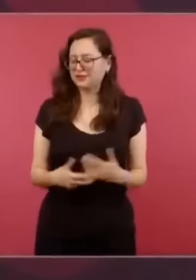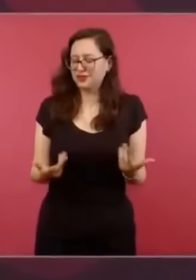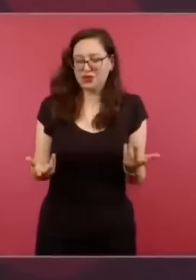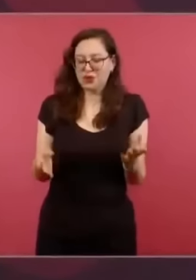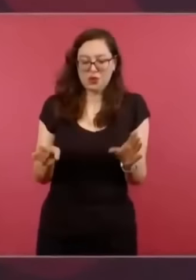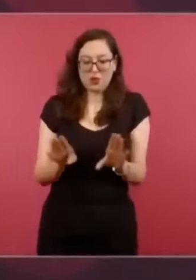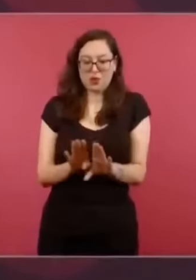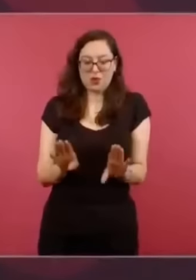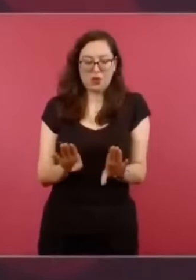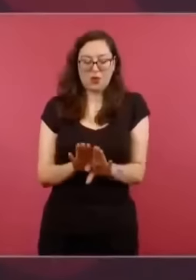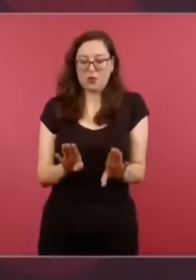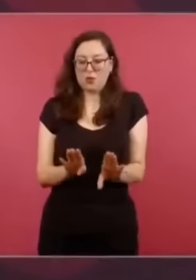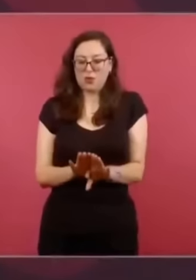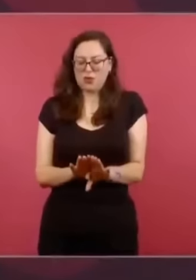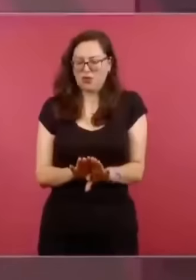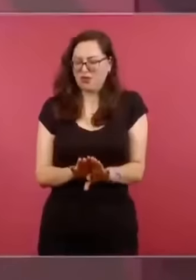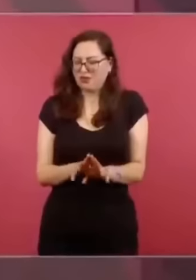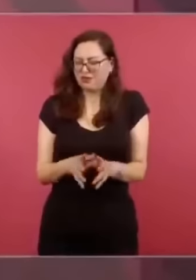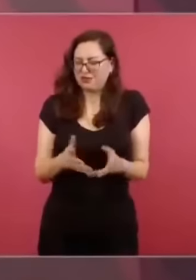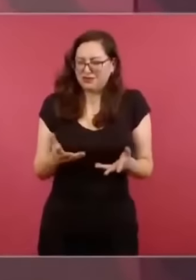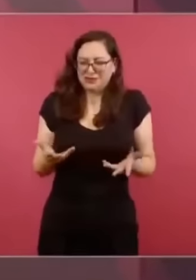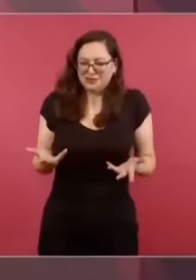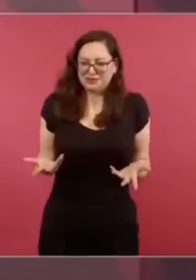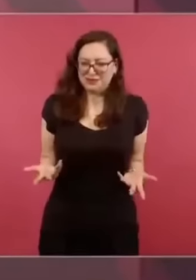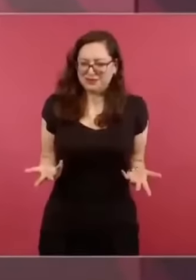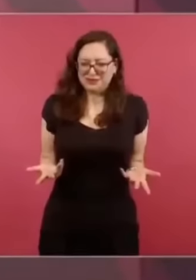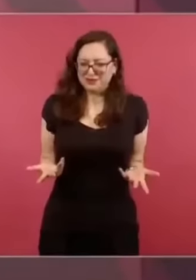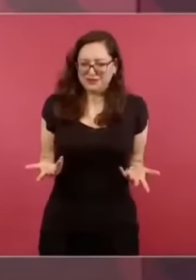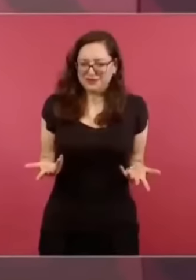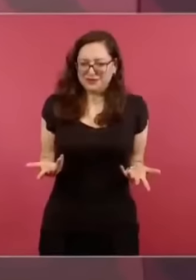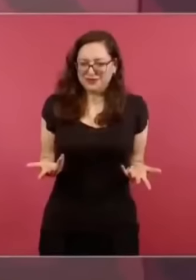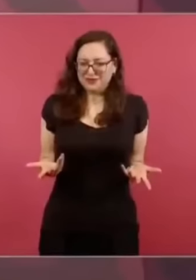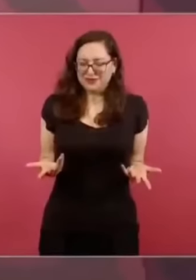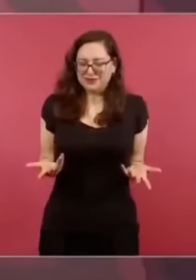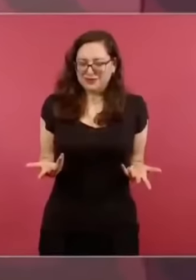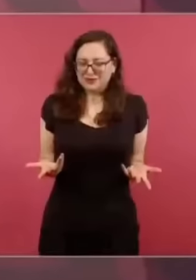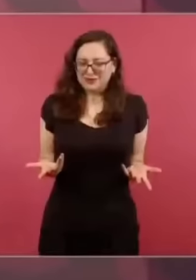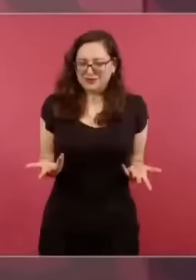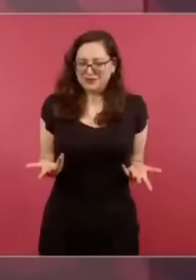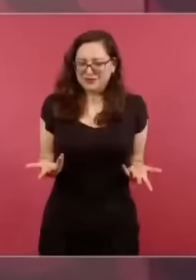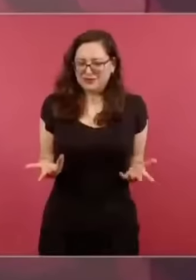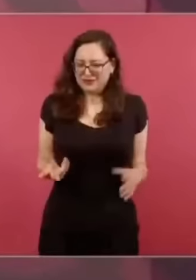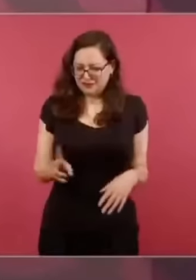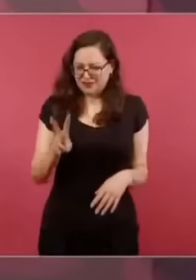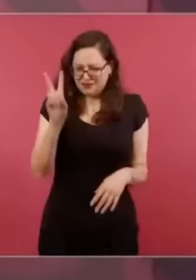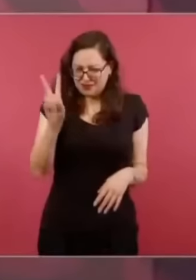Solo que de plano estemos